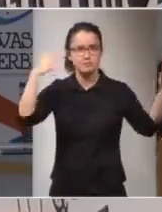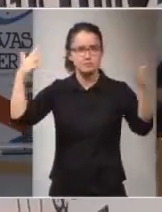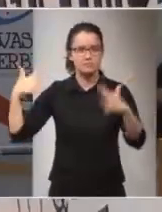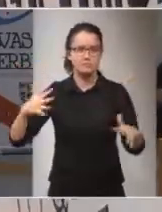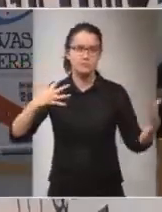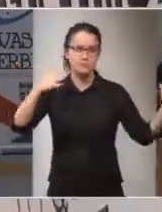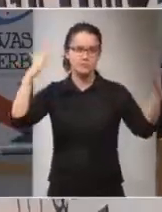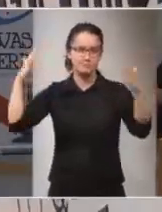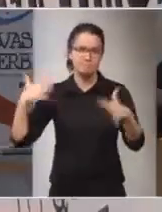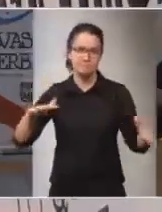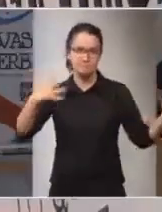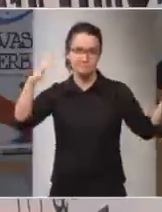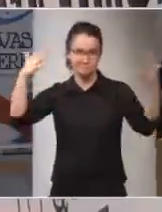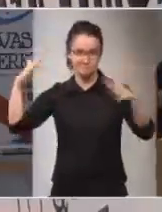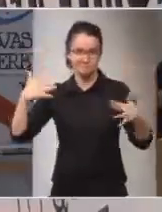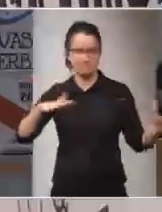gracias